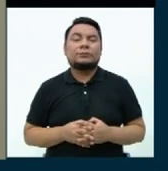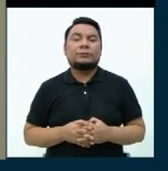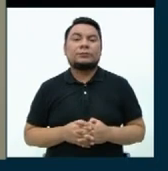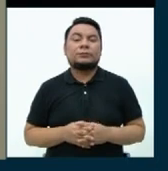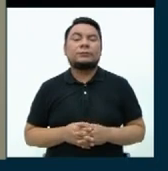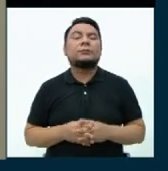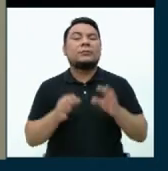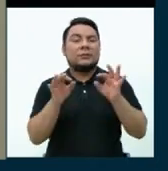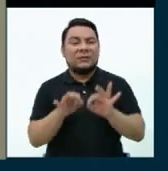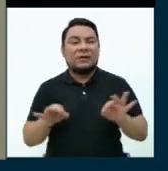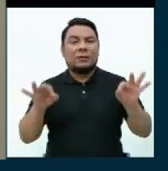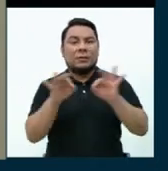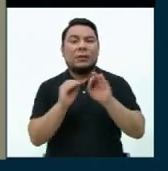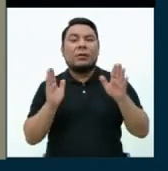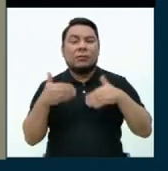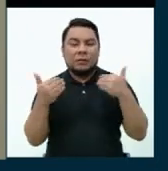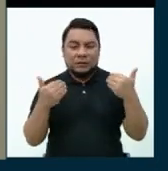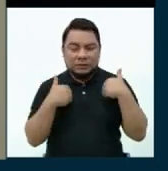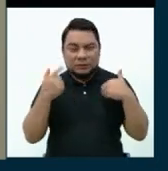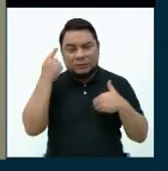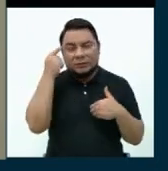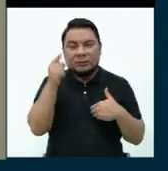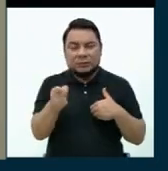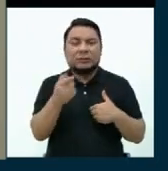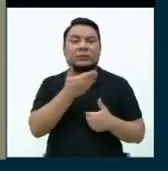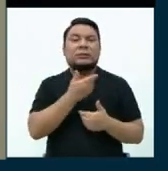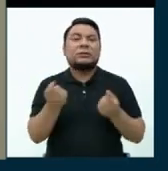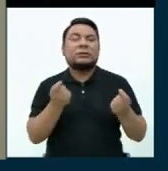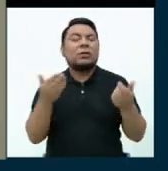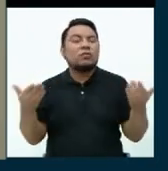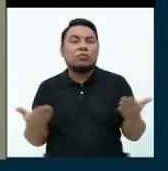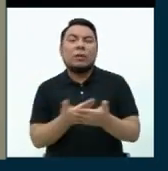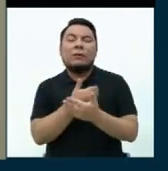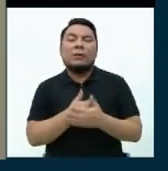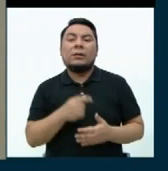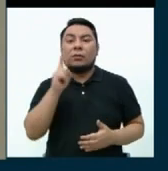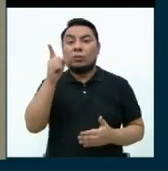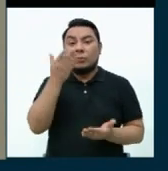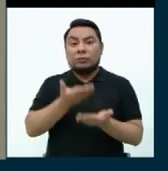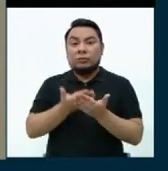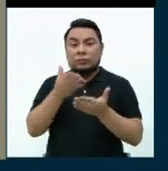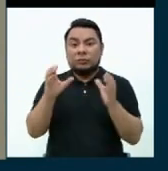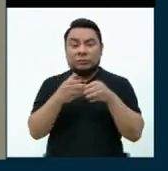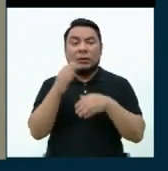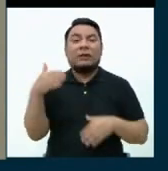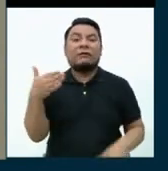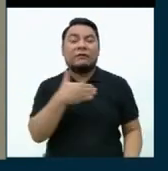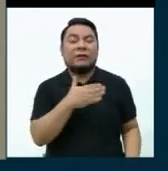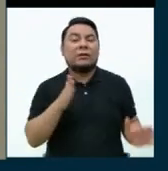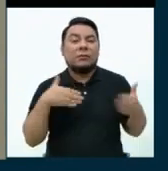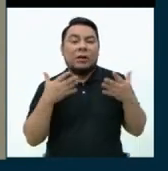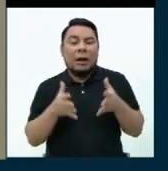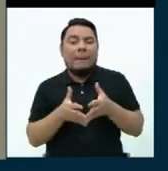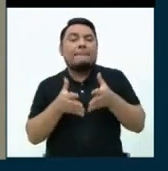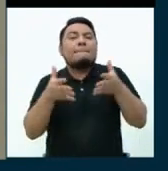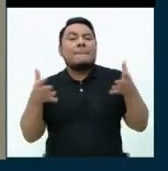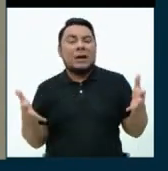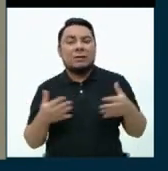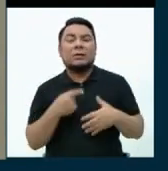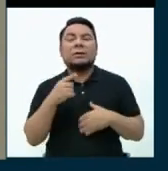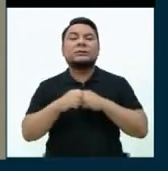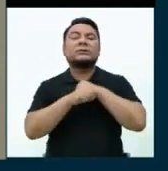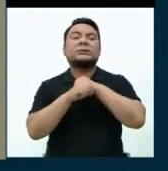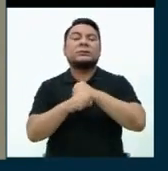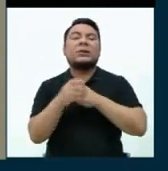Es importante poder tener y contar con un Estado moderno. Una de las propuestas del PREPAP es poder ampliar los